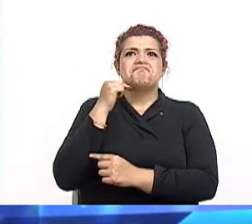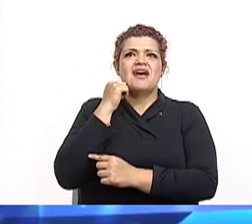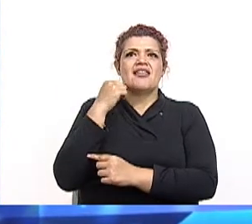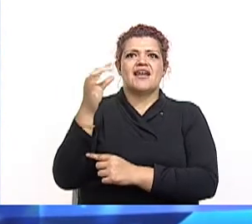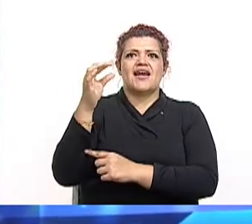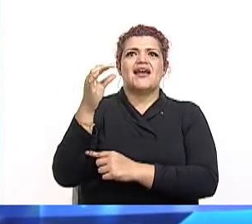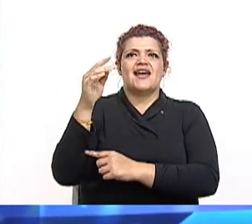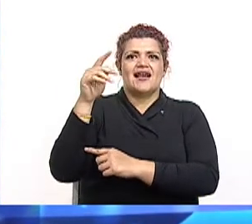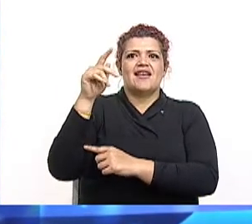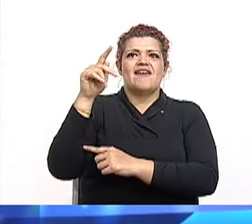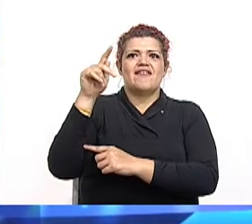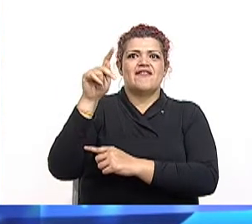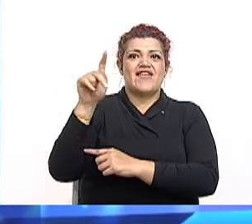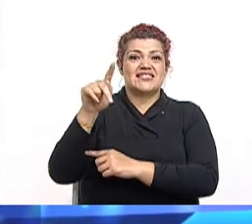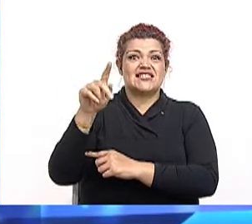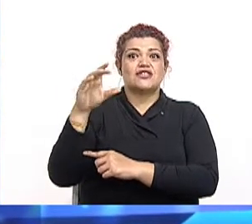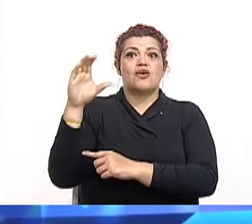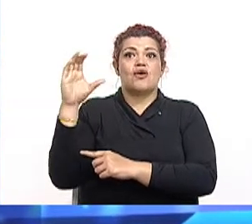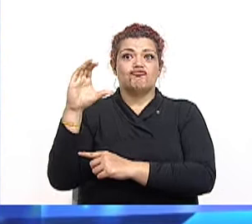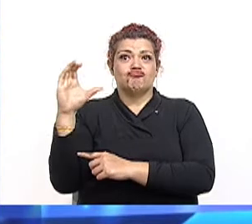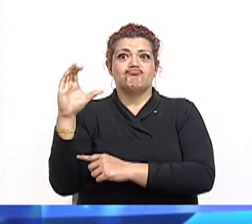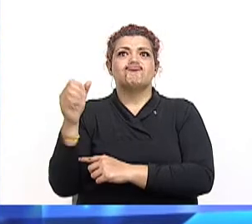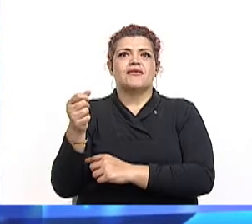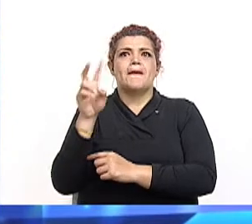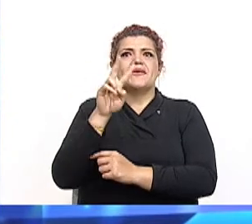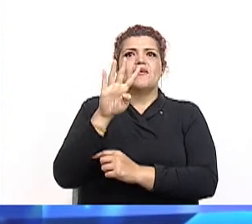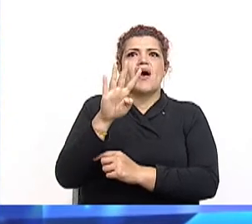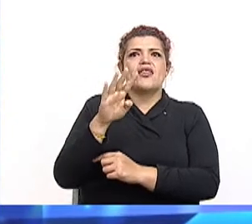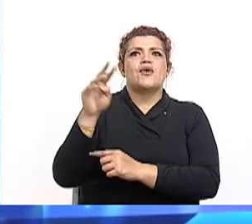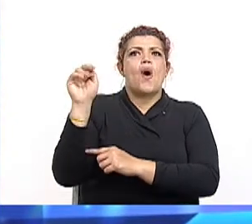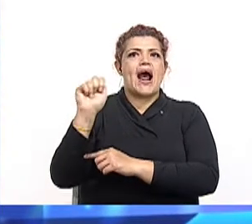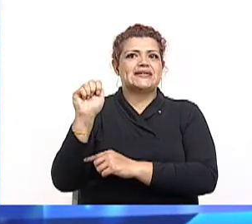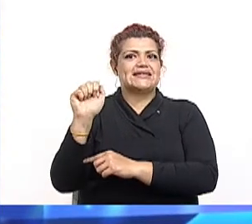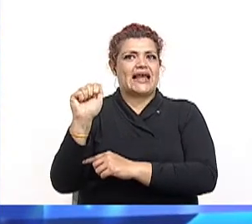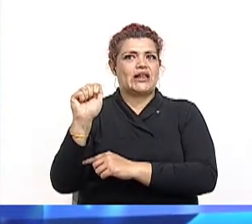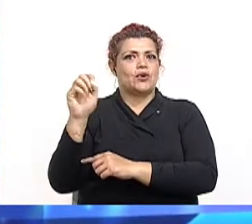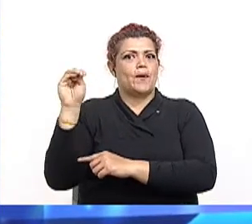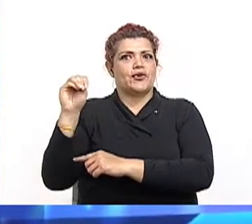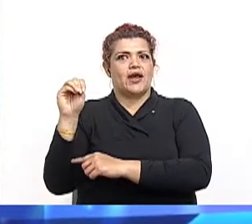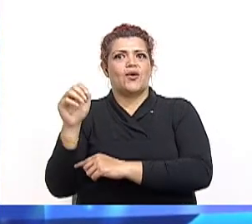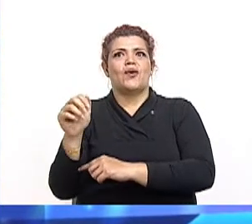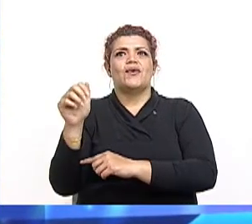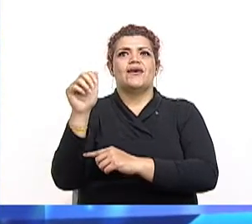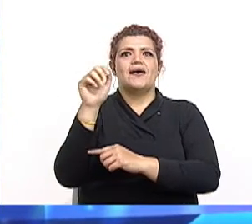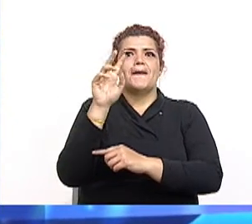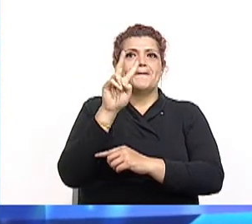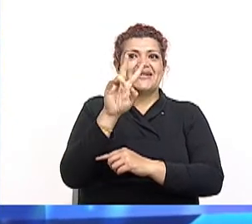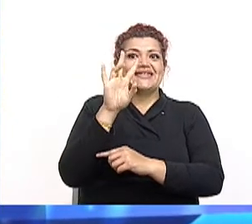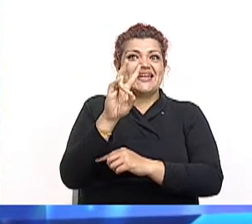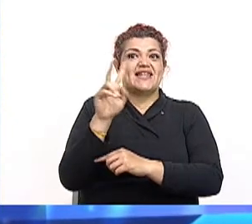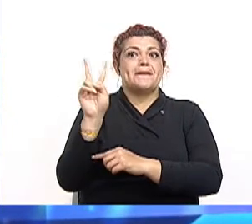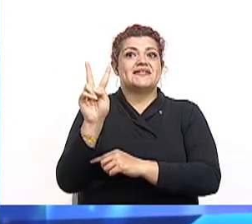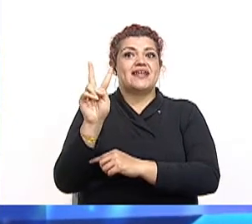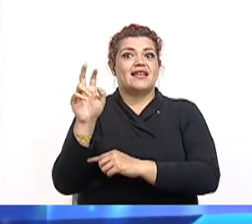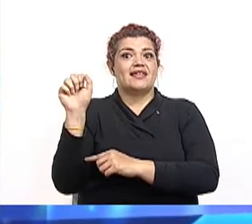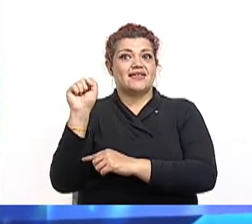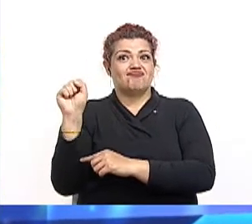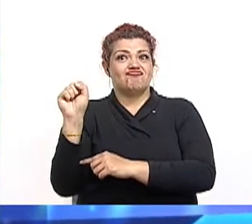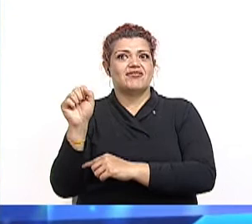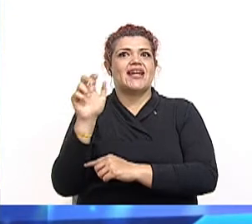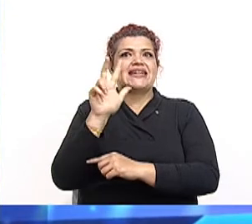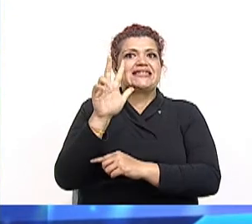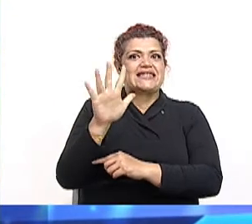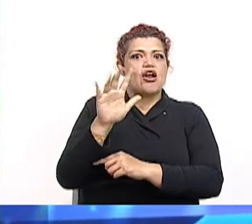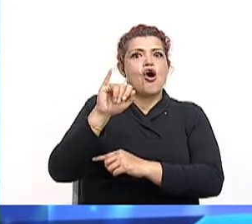Chico Calvo. Con el veinticuatro, Aniceto Montero. El veintisiete, Vicente Sainz. Y el treinta y cinco, Jorge Bolio. Son los hombres.